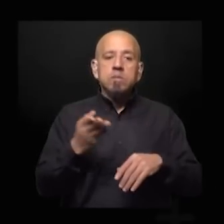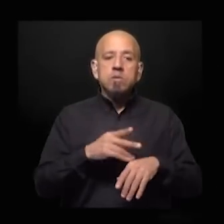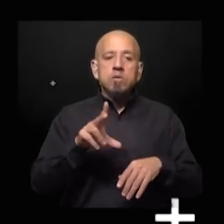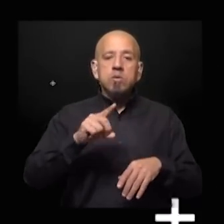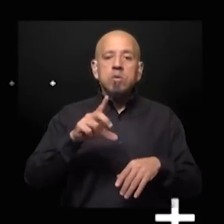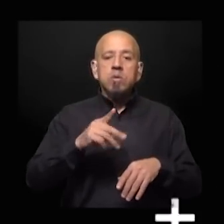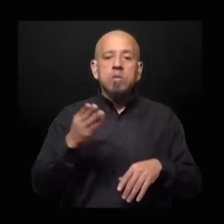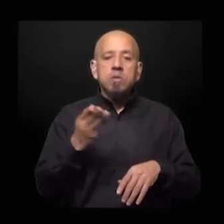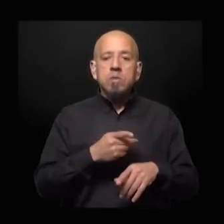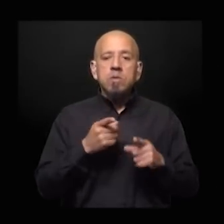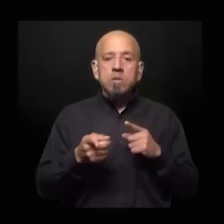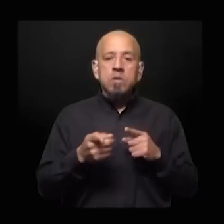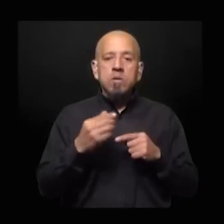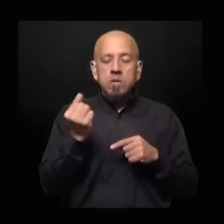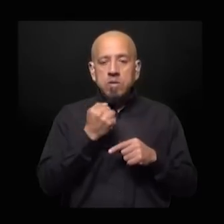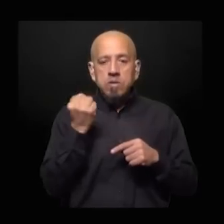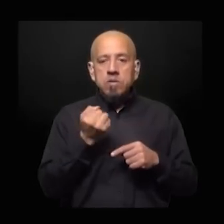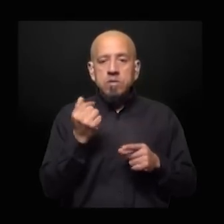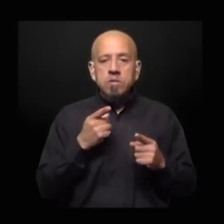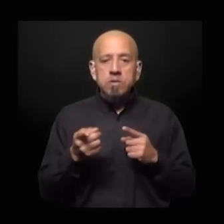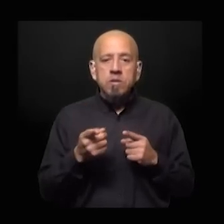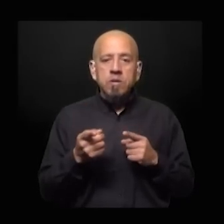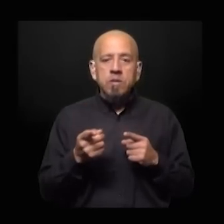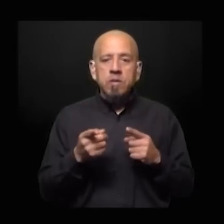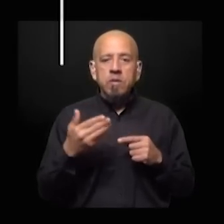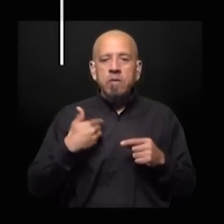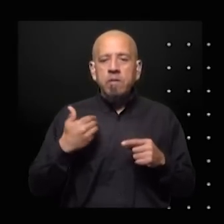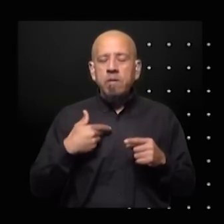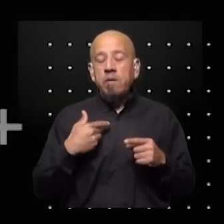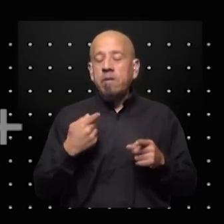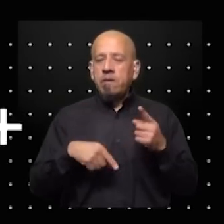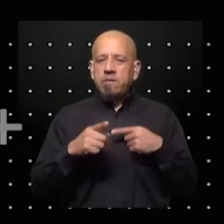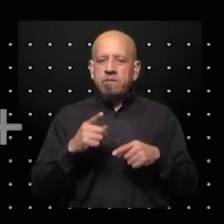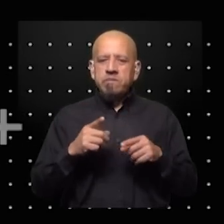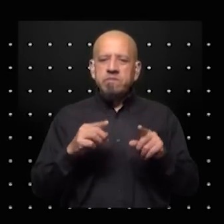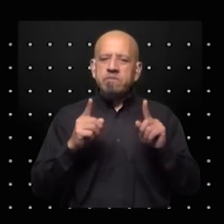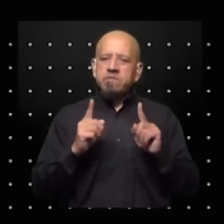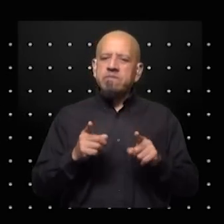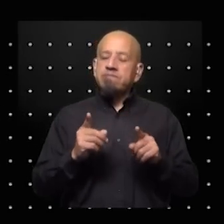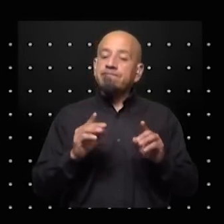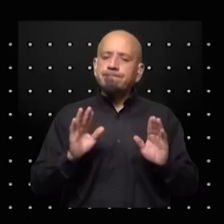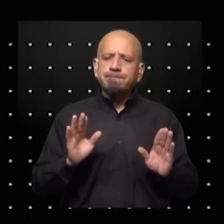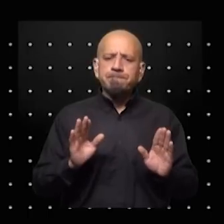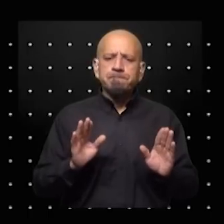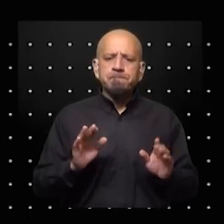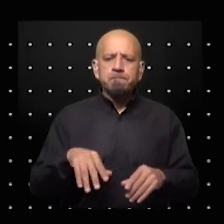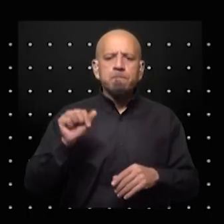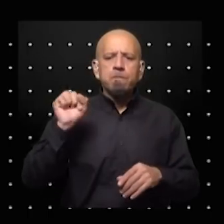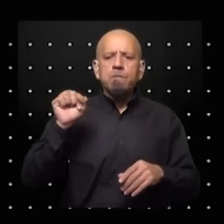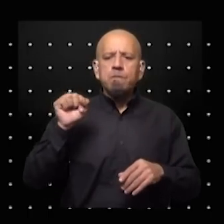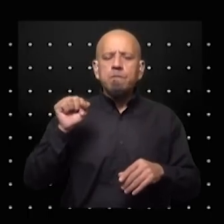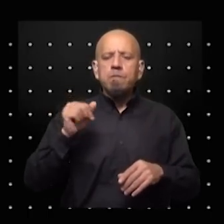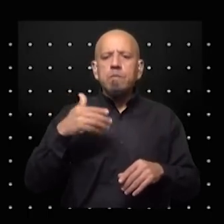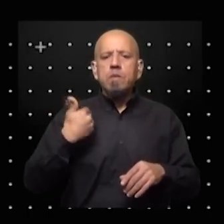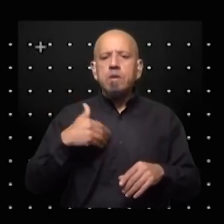% y es un número importante en la Argentina igualmente todo indica repito las encuestas en la Argentina